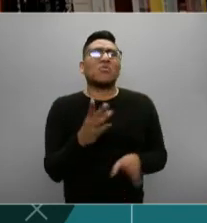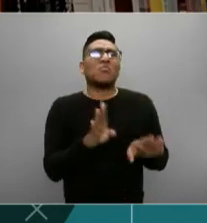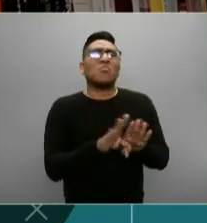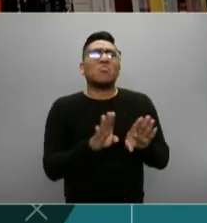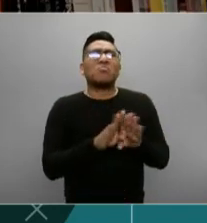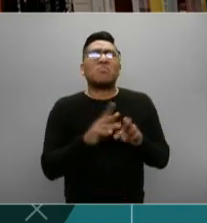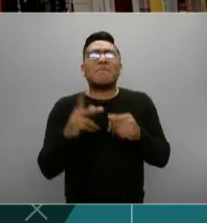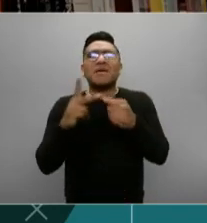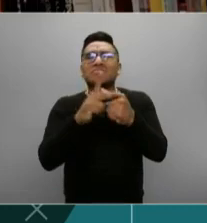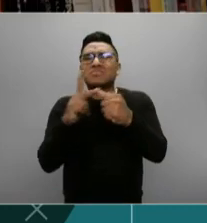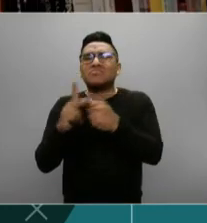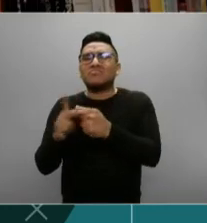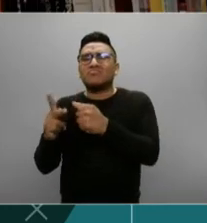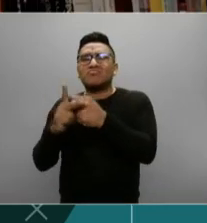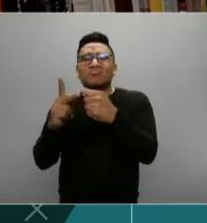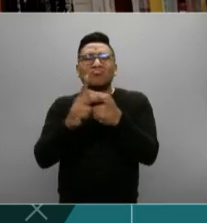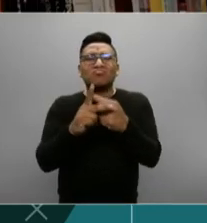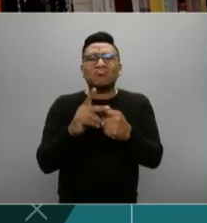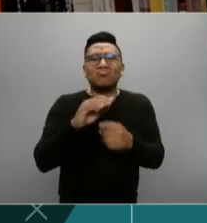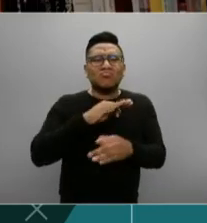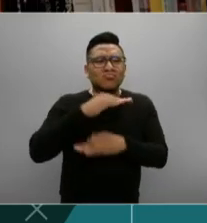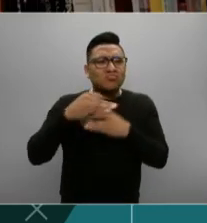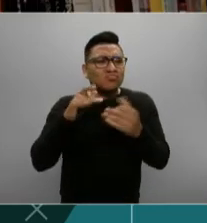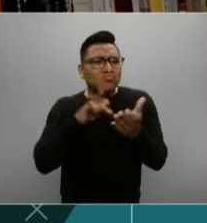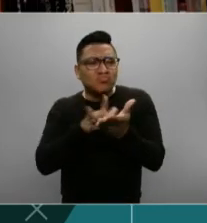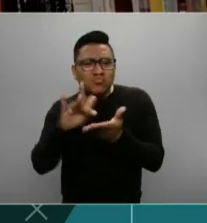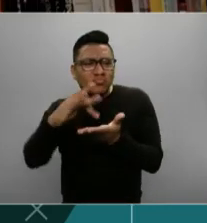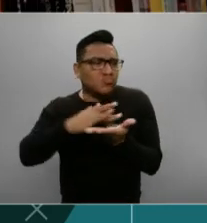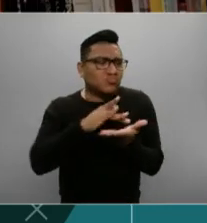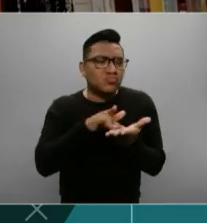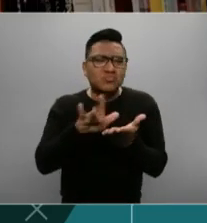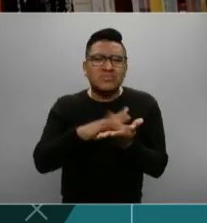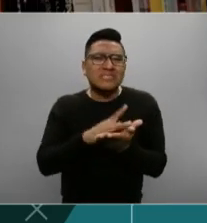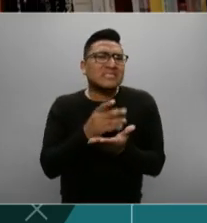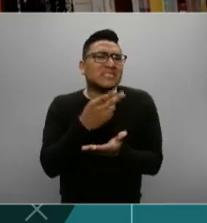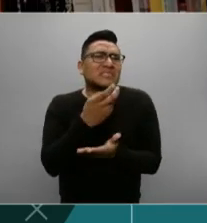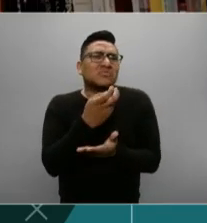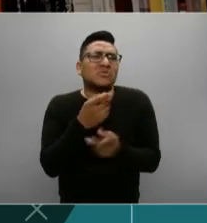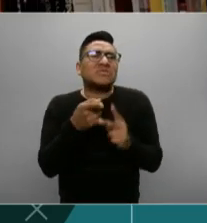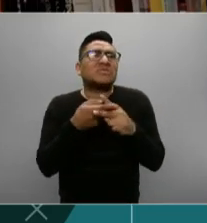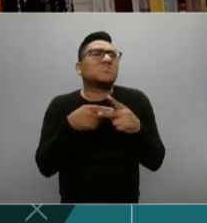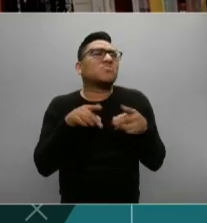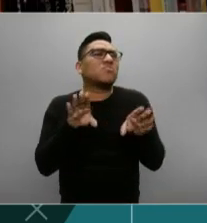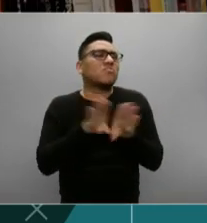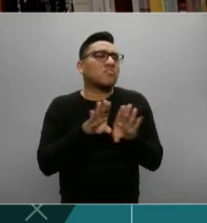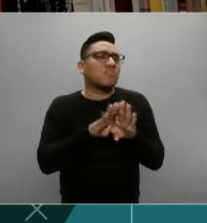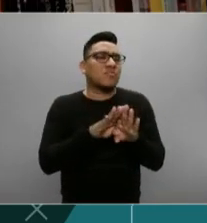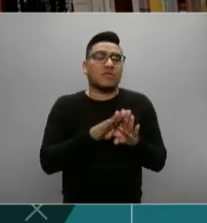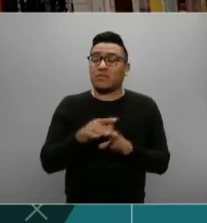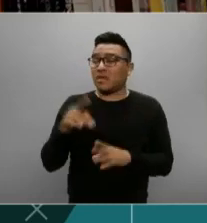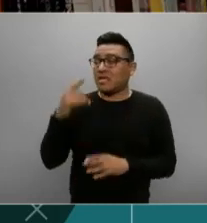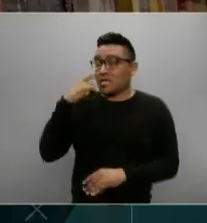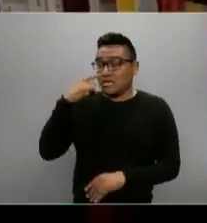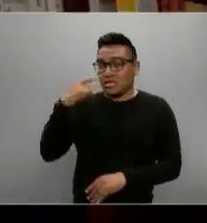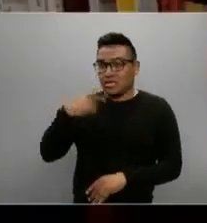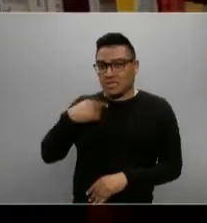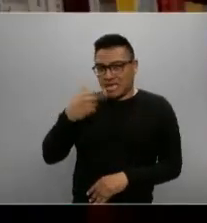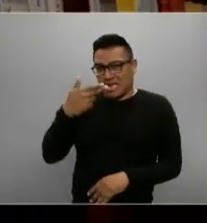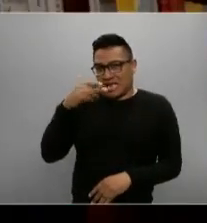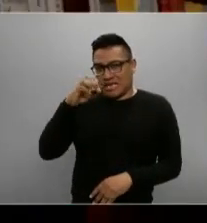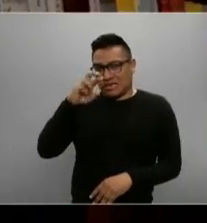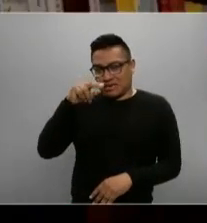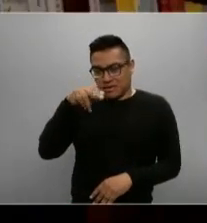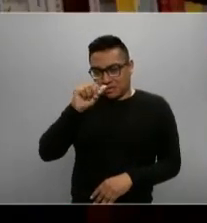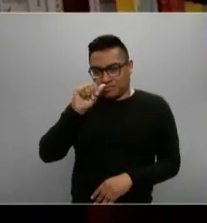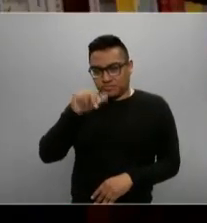tantos países para promover una iniciativa como esta? Pues mira, Hernán, yo estoy de acuerdo, muy de acuerdo con